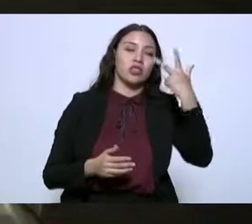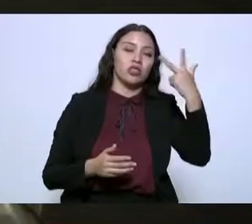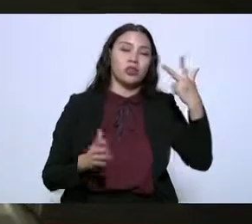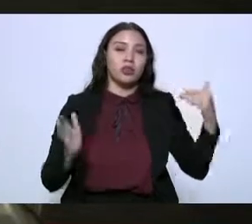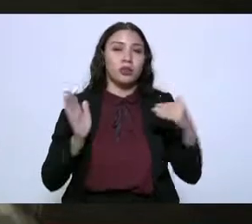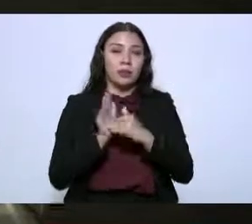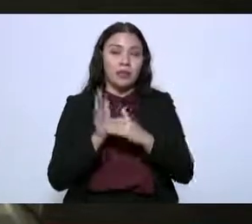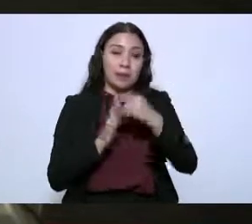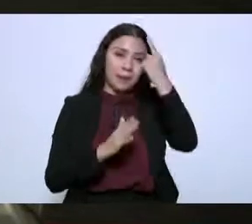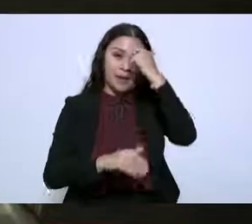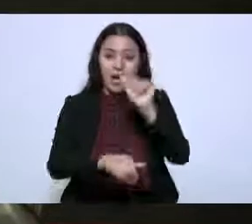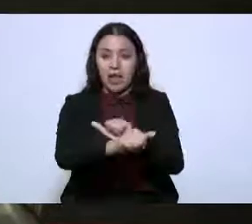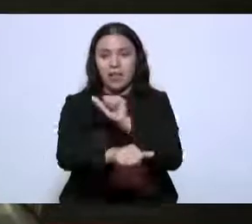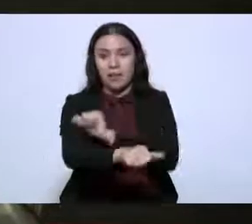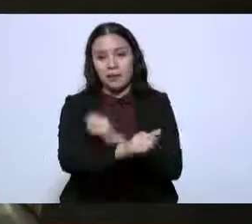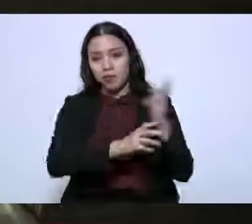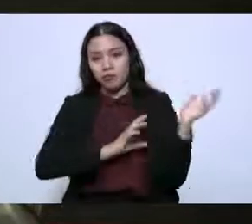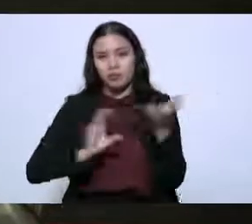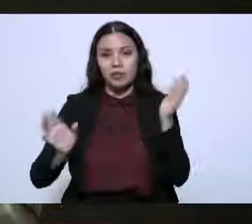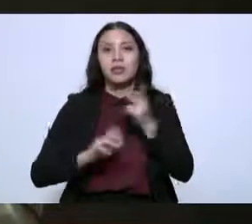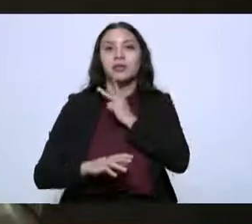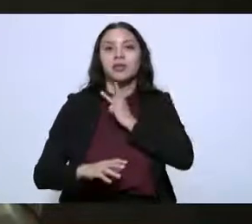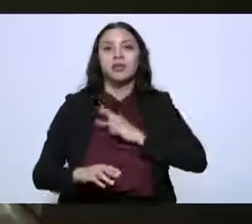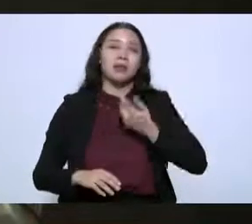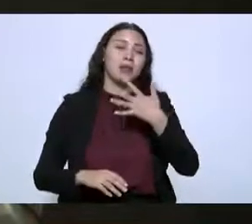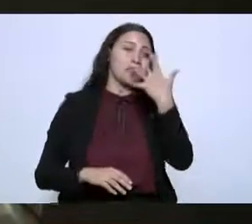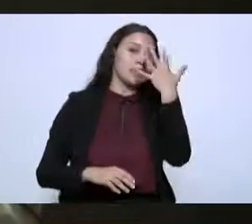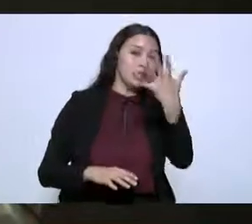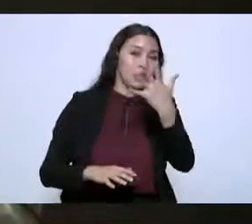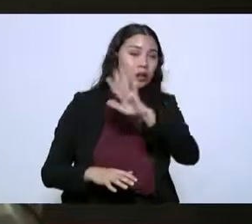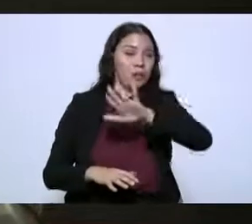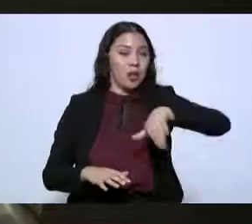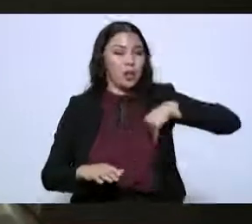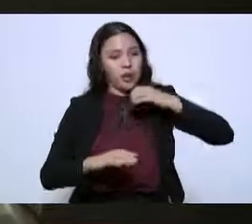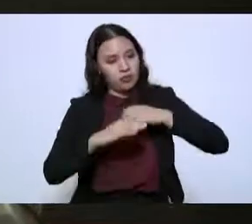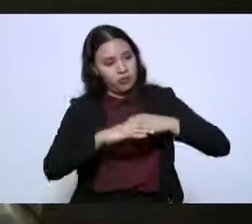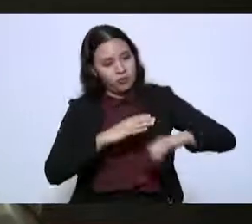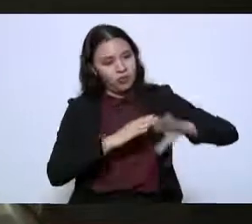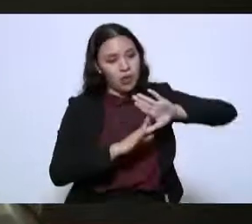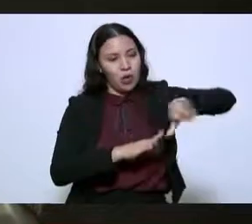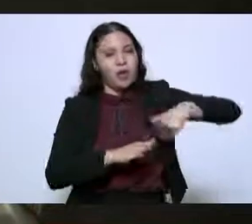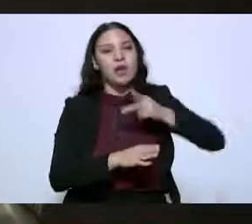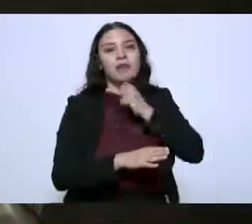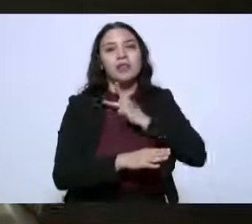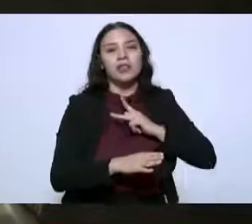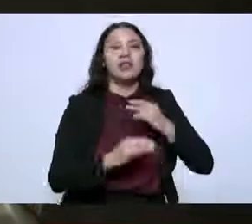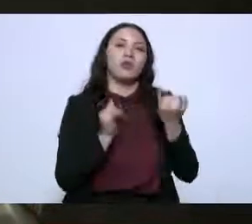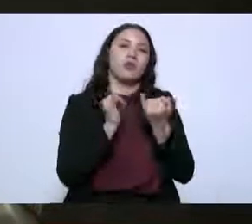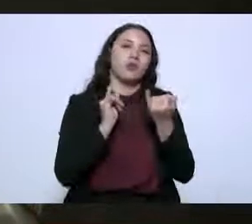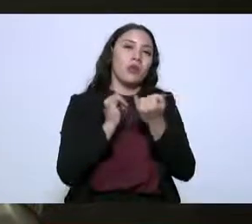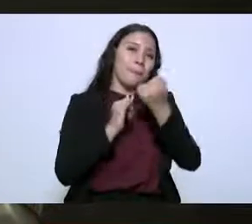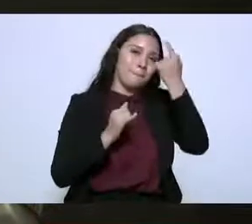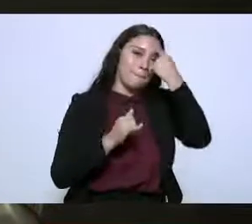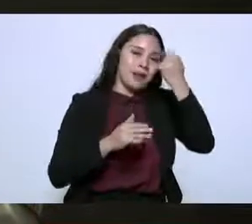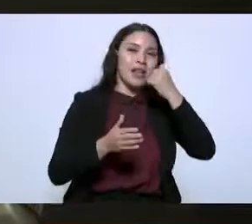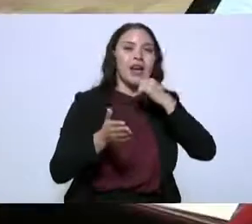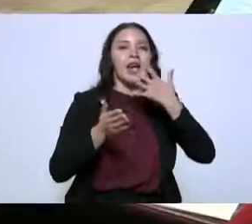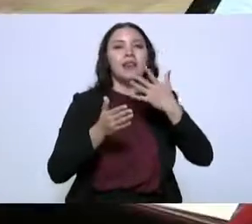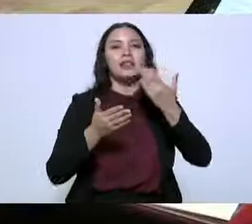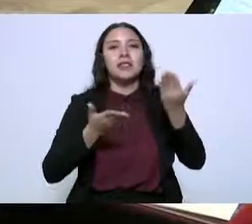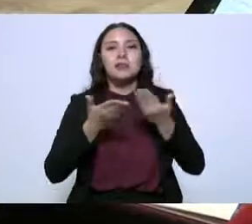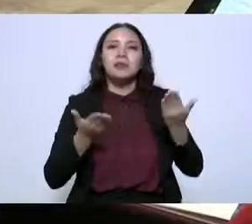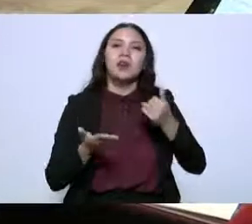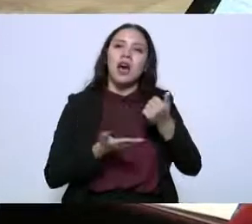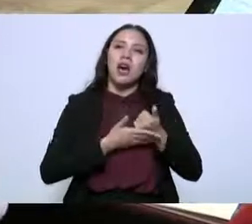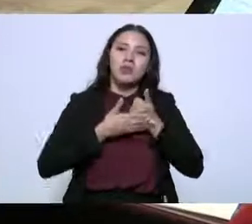en Altamira, cinco terminales de almacenamiento de turbos, de aeropuertos y servicios auxiliares